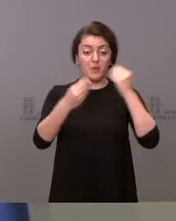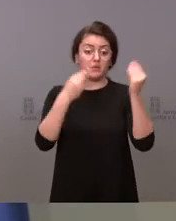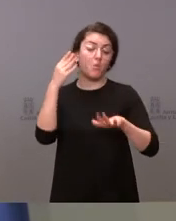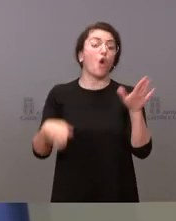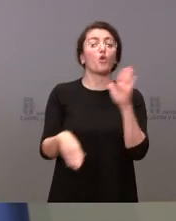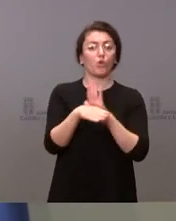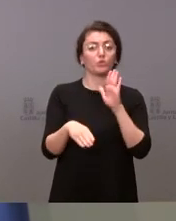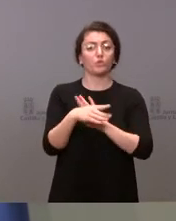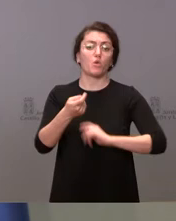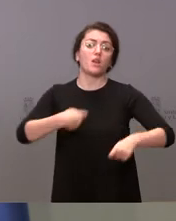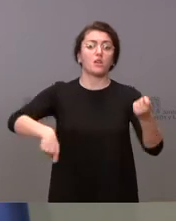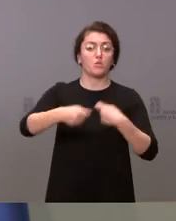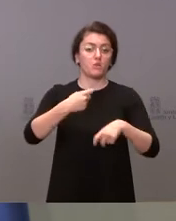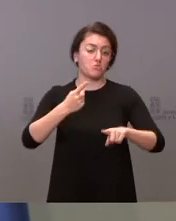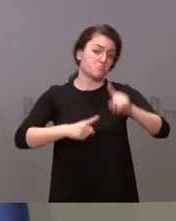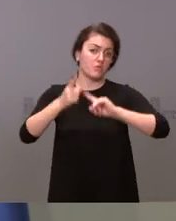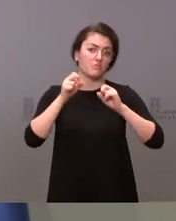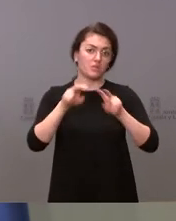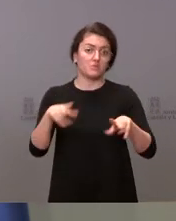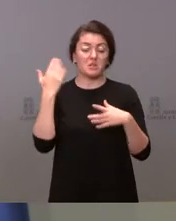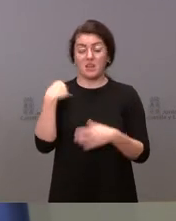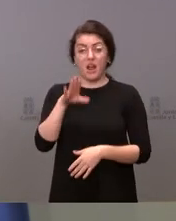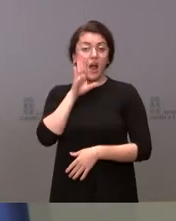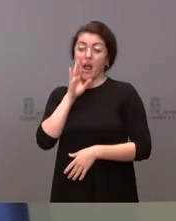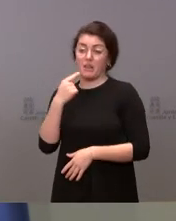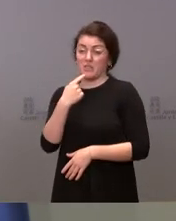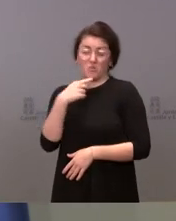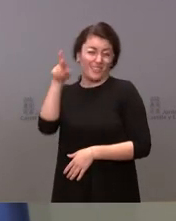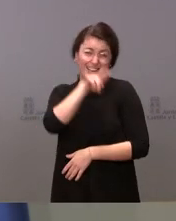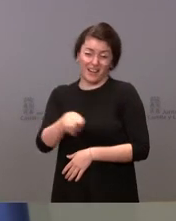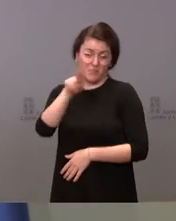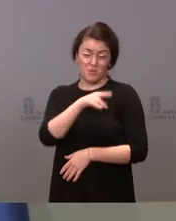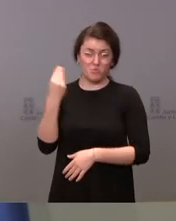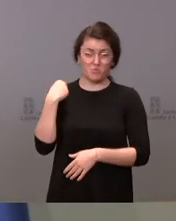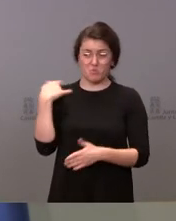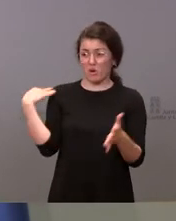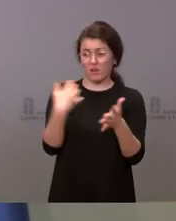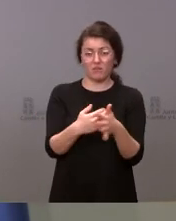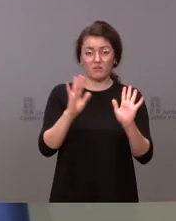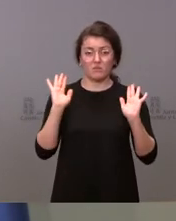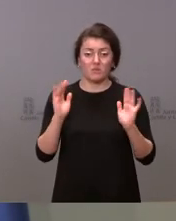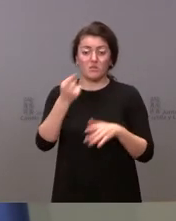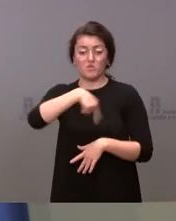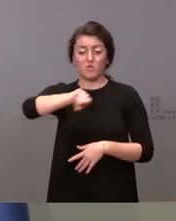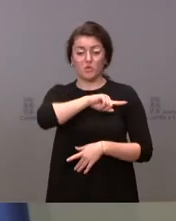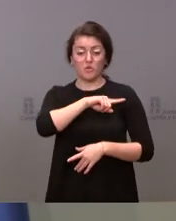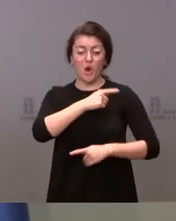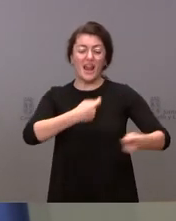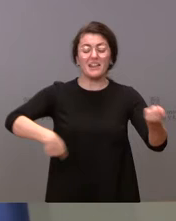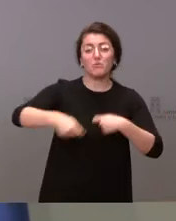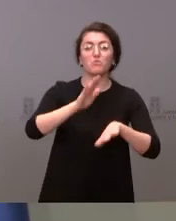negociando. Pero les digo lo que les he dicho todos estos días, nosotros estamos negociando para dar